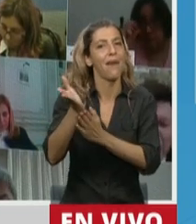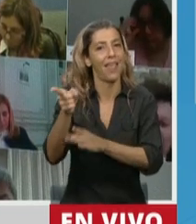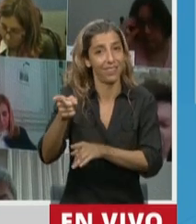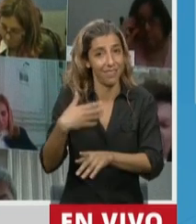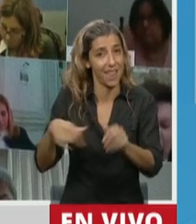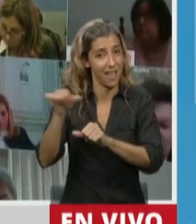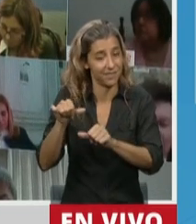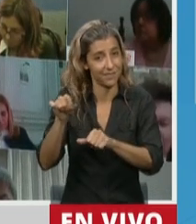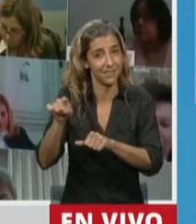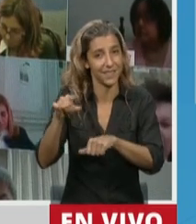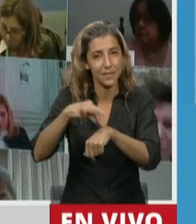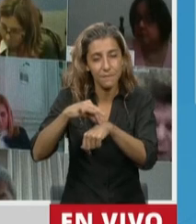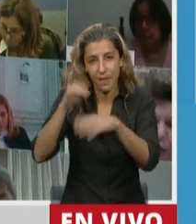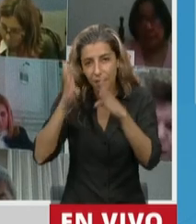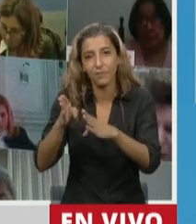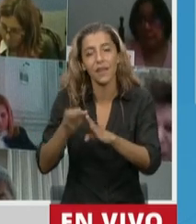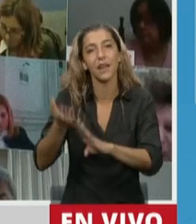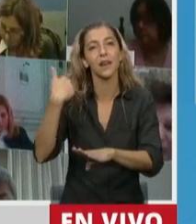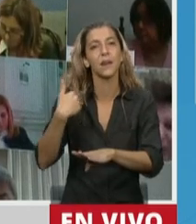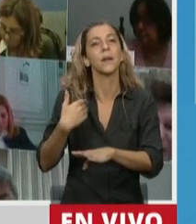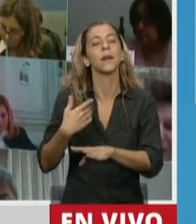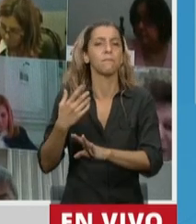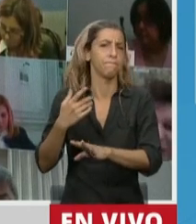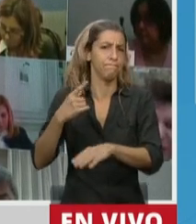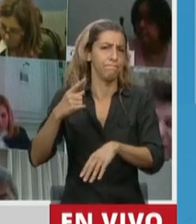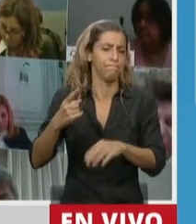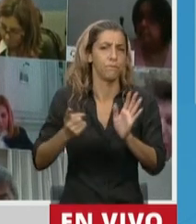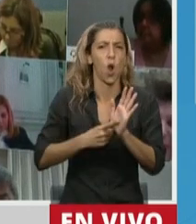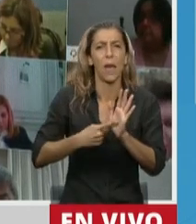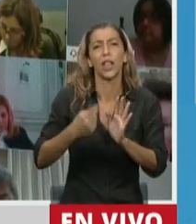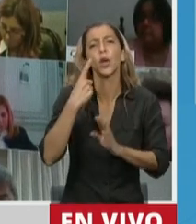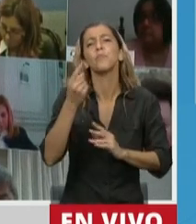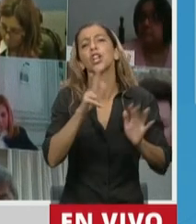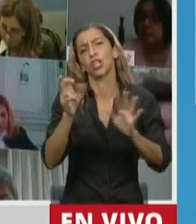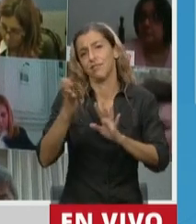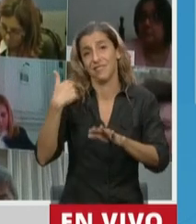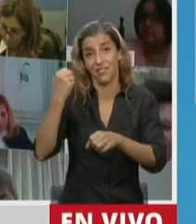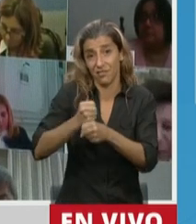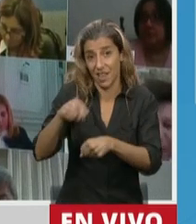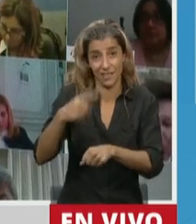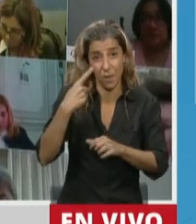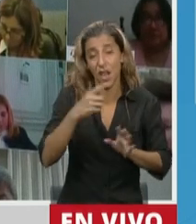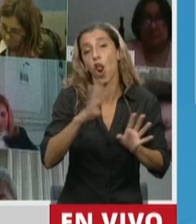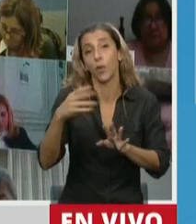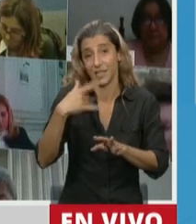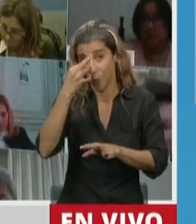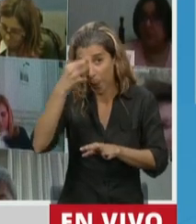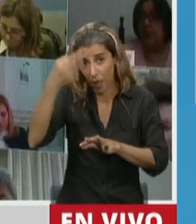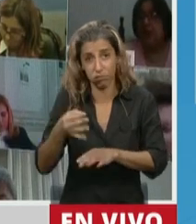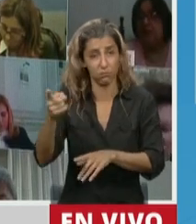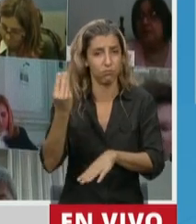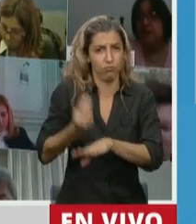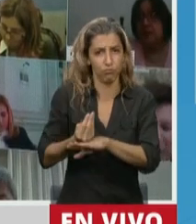1897, siendo titular hasta 1920. Fue senador nacional por su provincia, impulsó